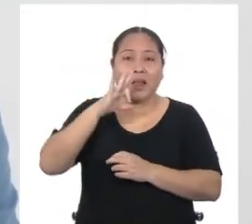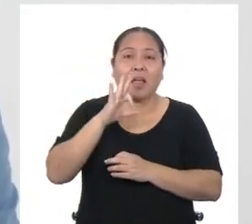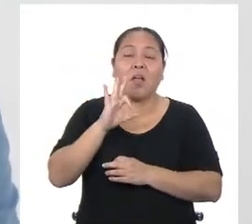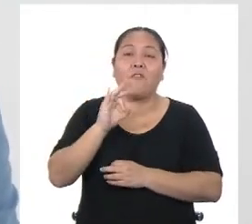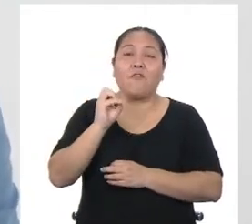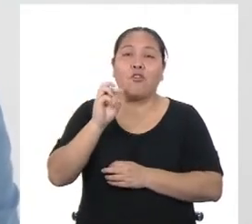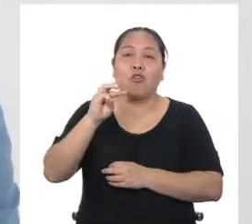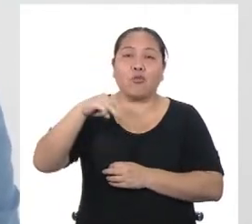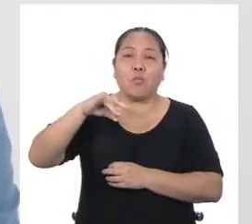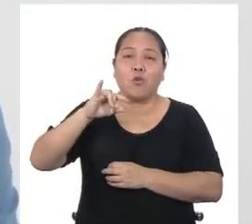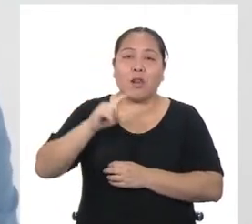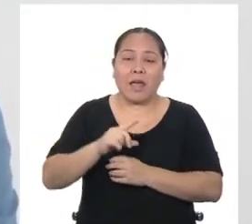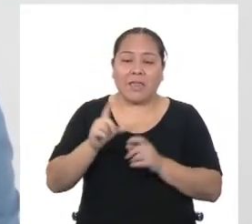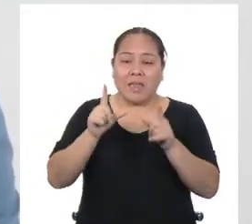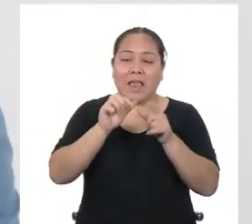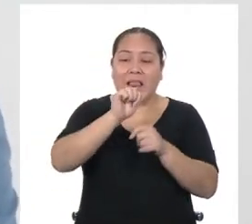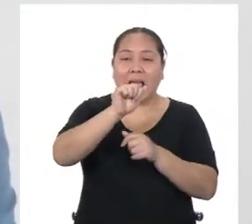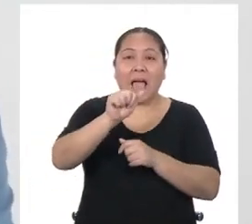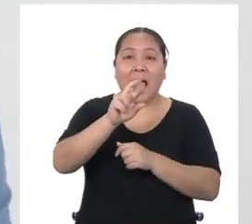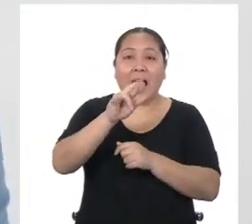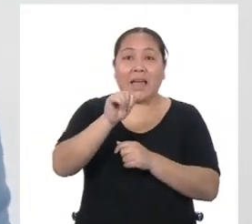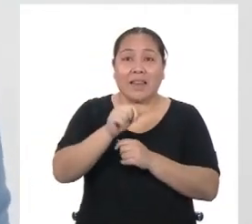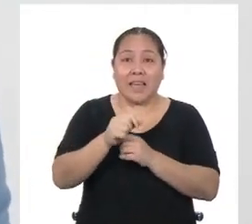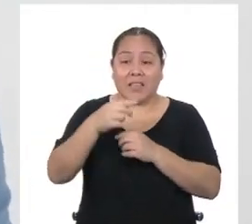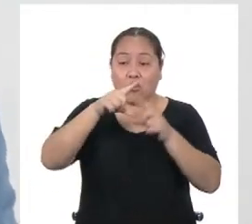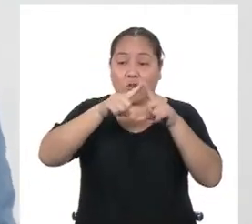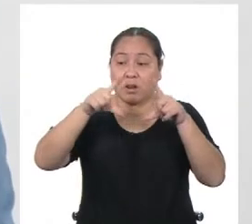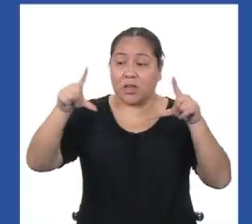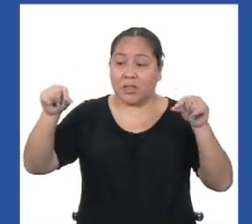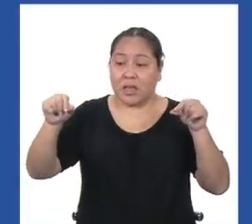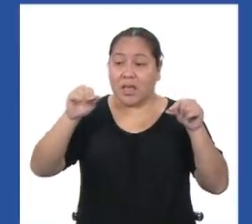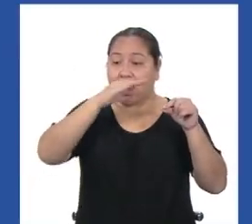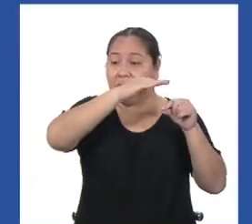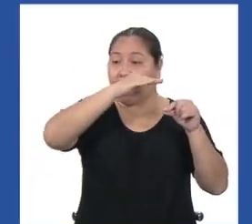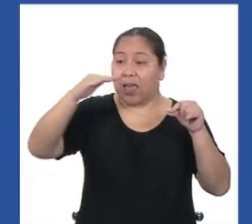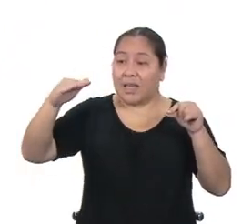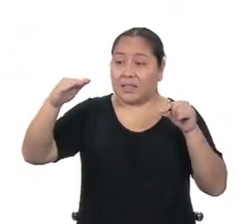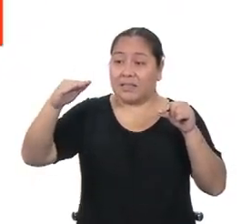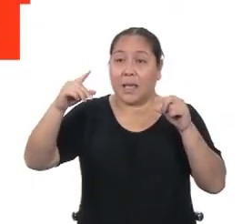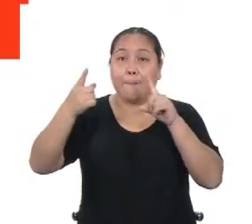un rectángulo, que es igual a largo por el ancho.